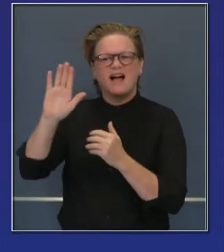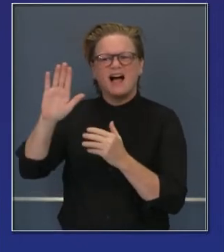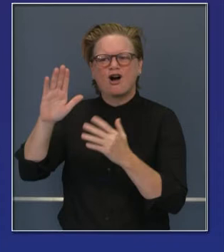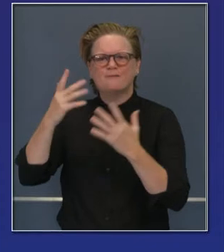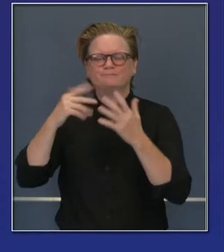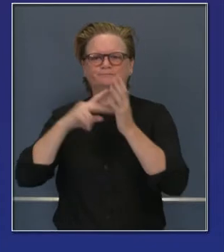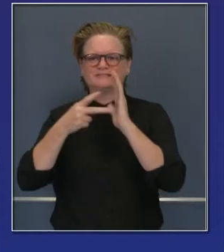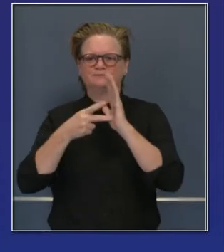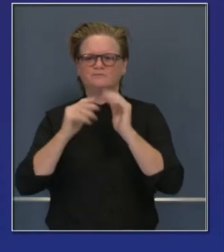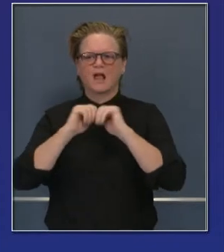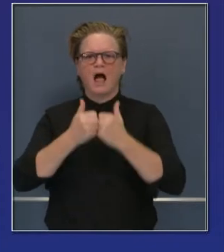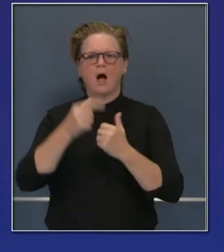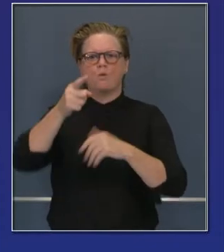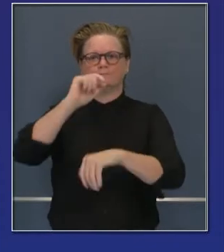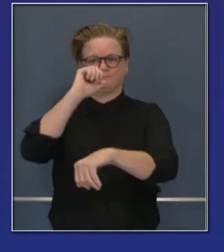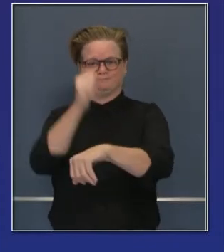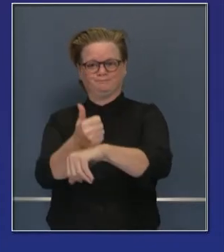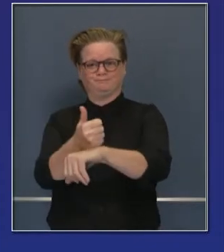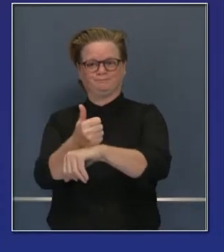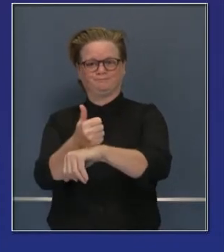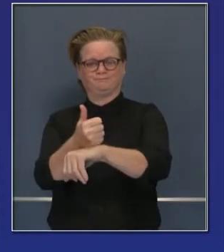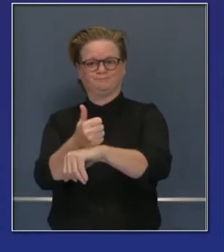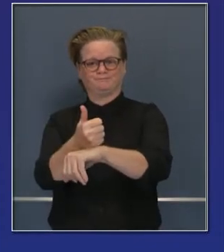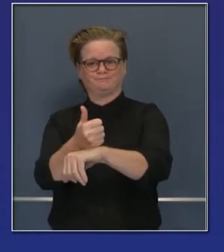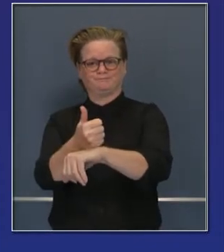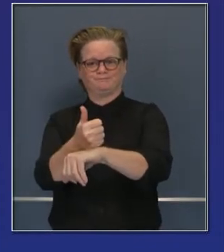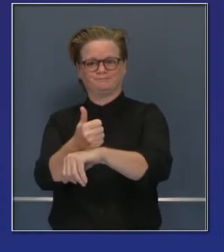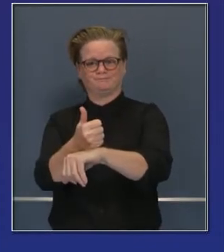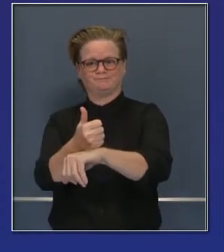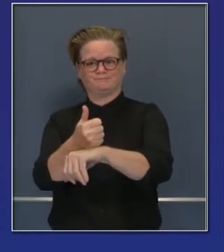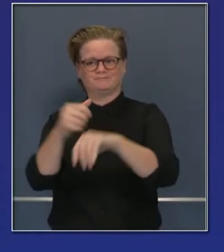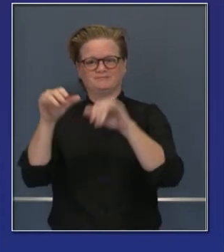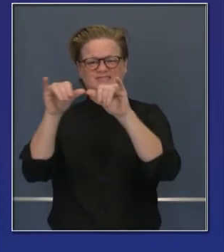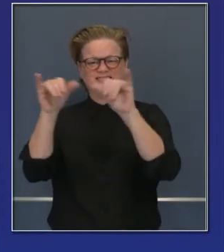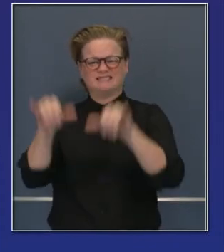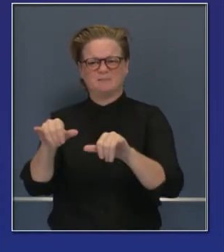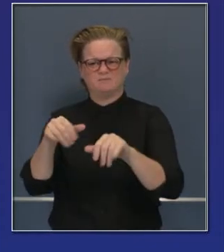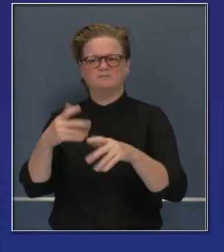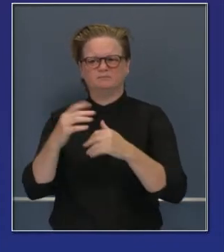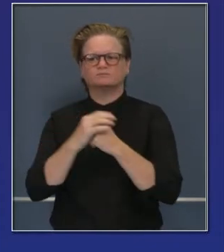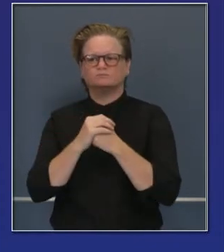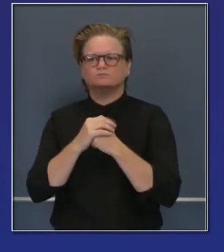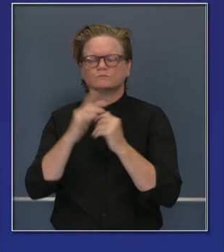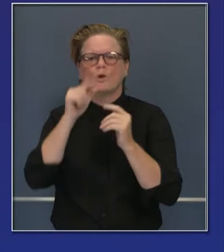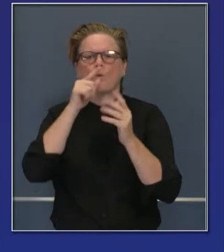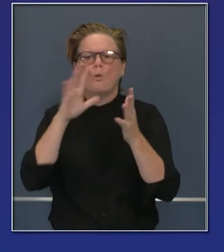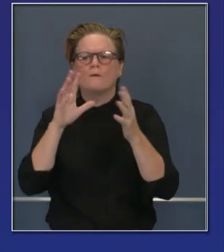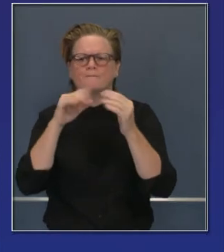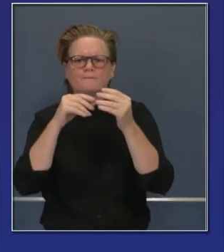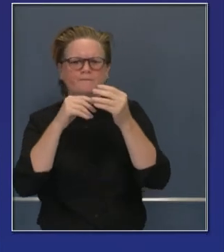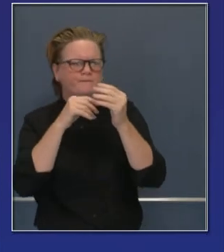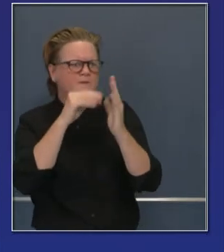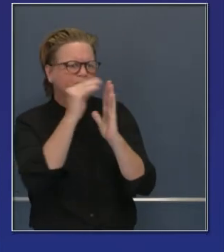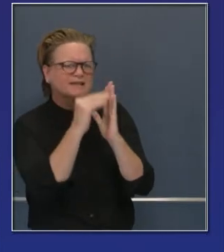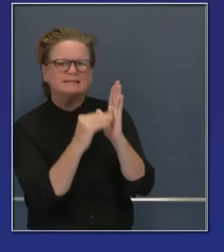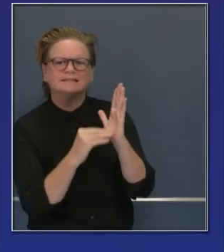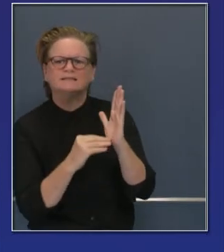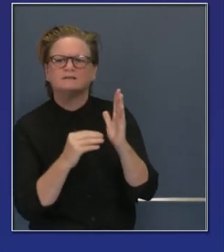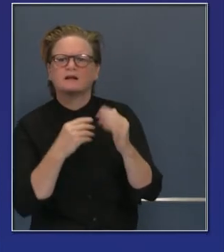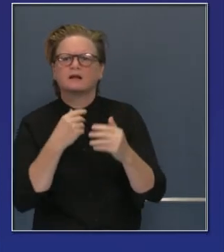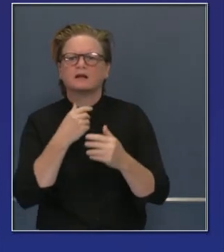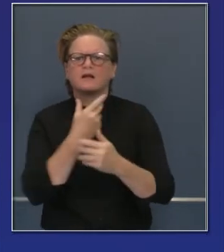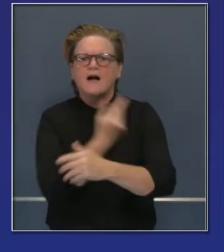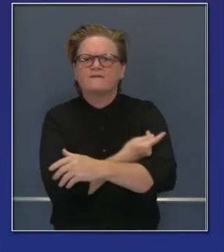con el público en una plataforma existente que se llama el sistema CARE, que ya existe, ya se ha